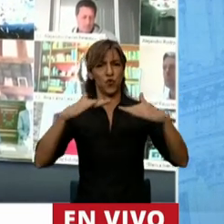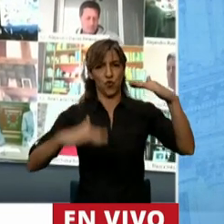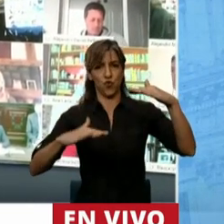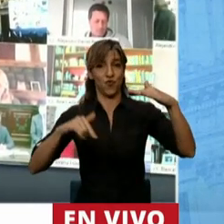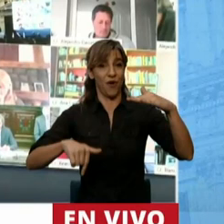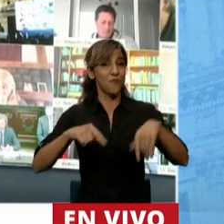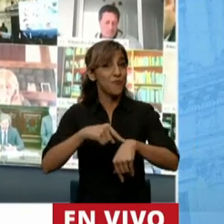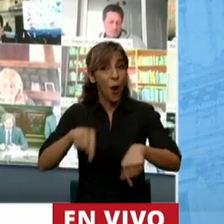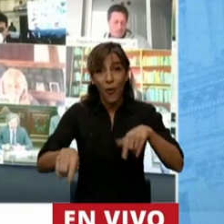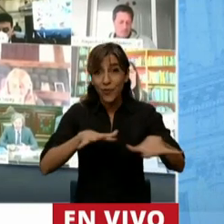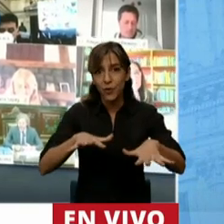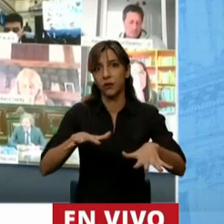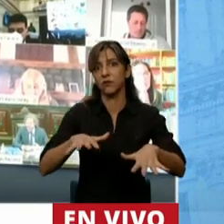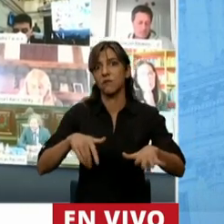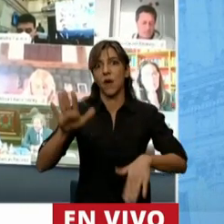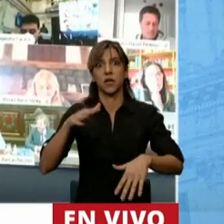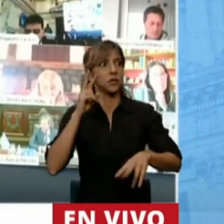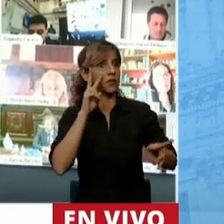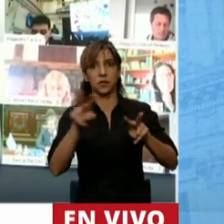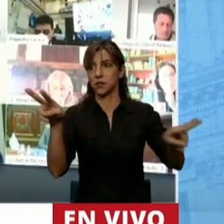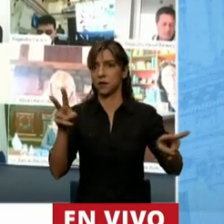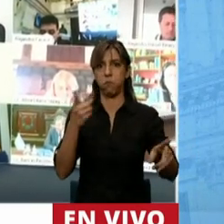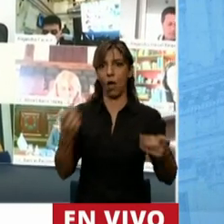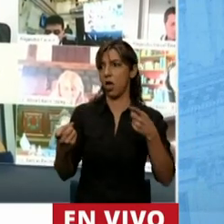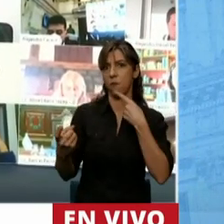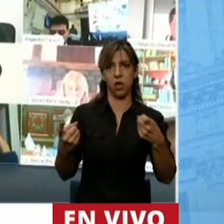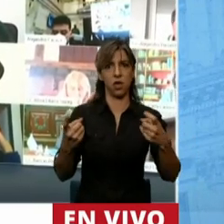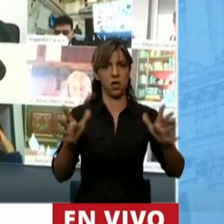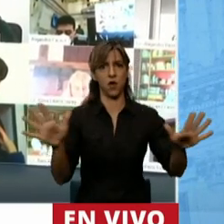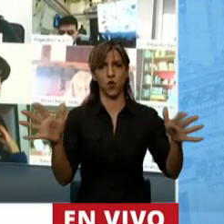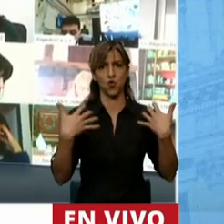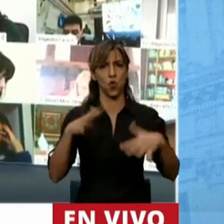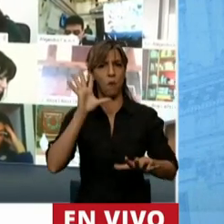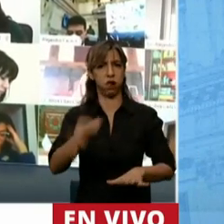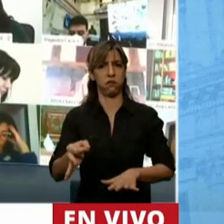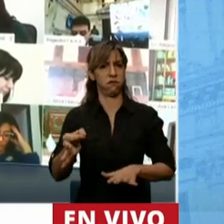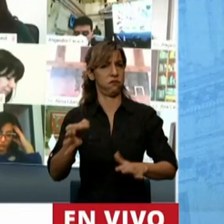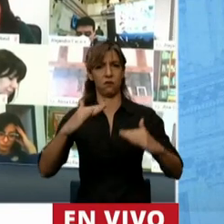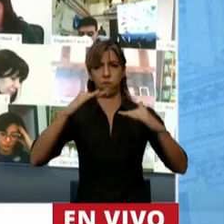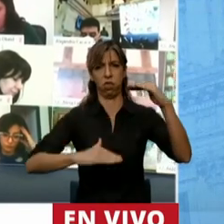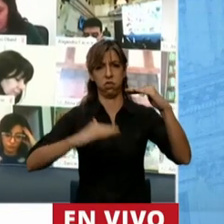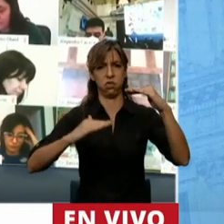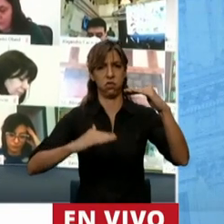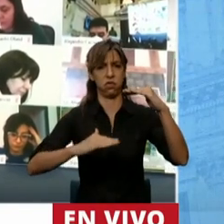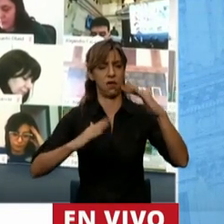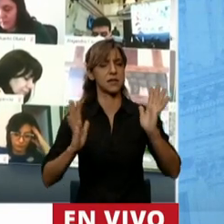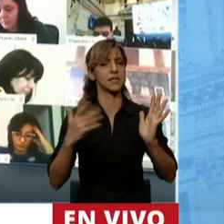evidencia también desigualdades que probablemente se profundicen